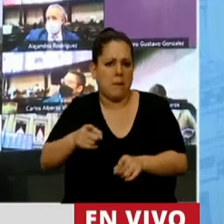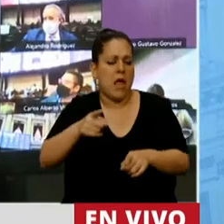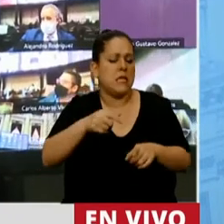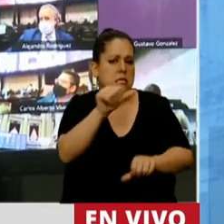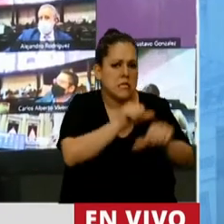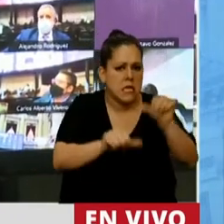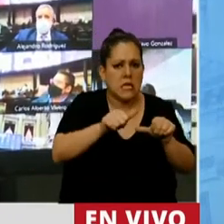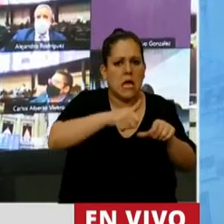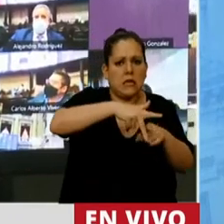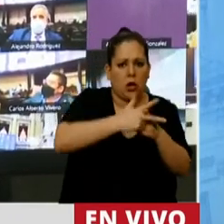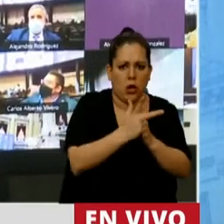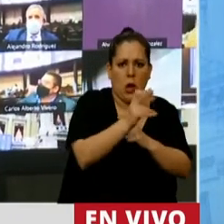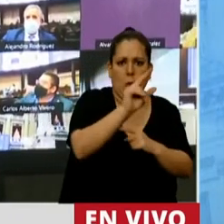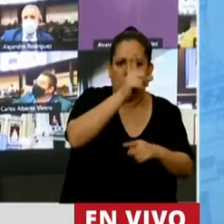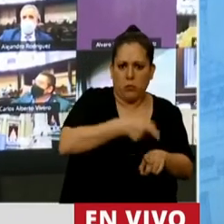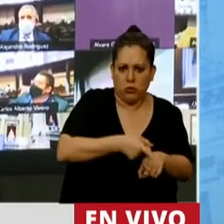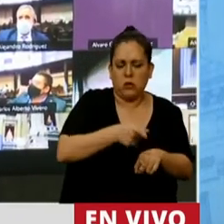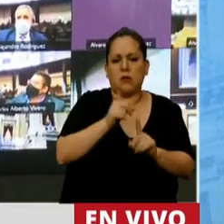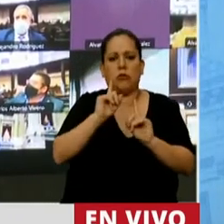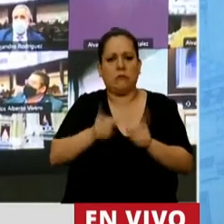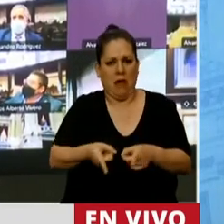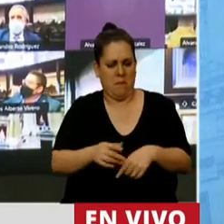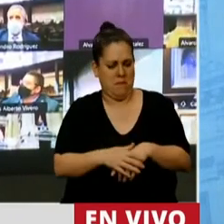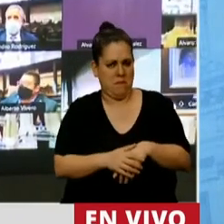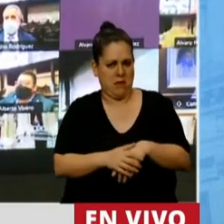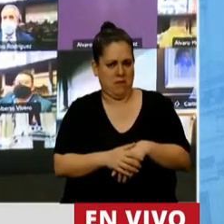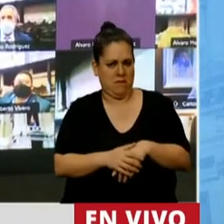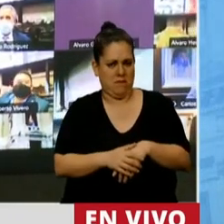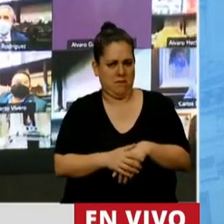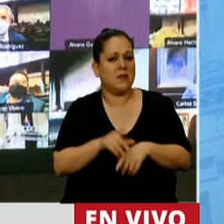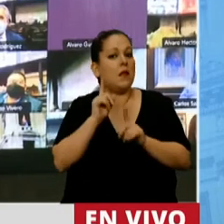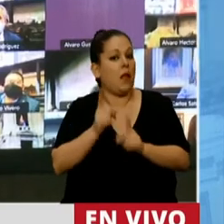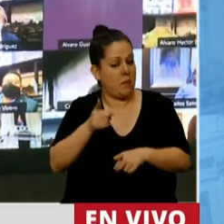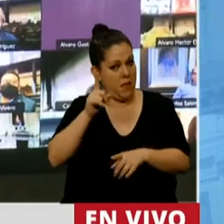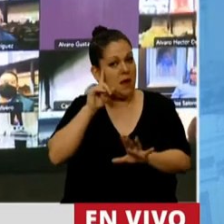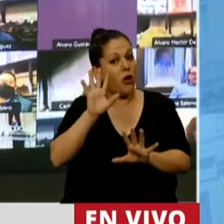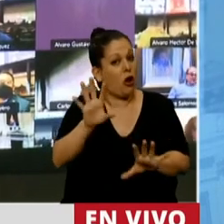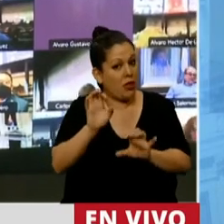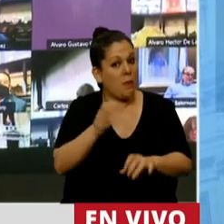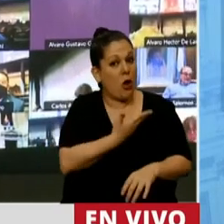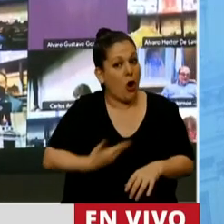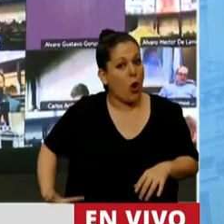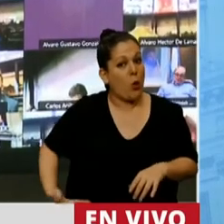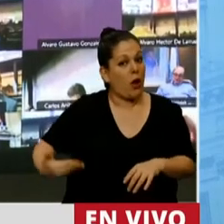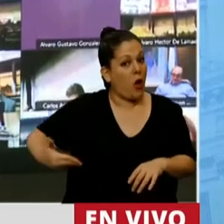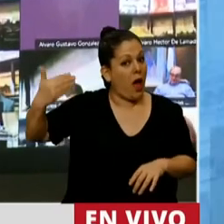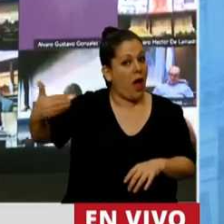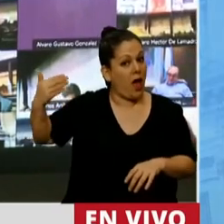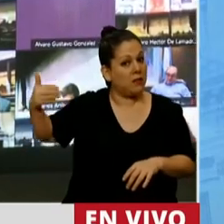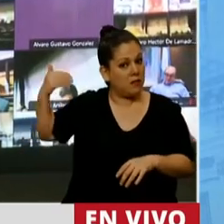un 20% de incremento. recordemos que en gobiernos anteriores